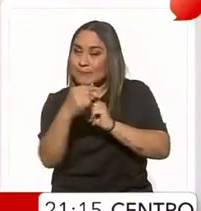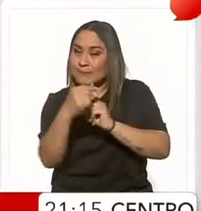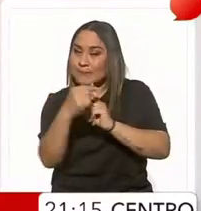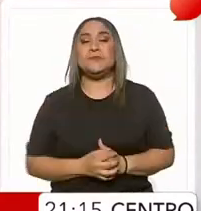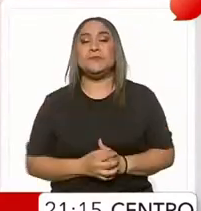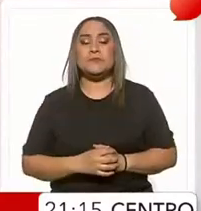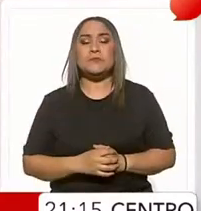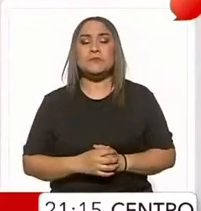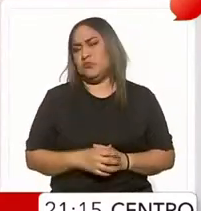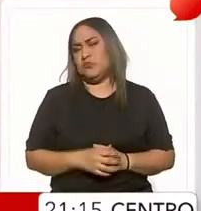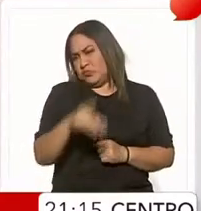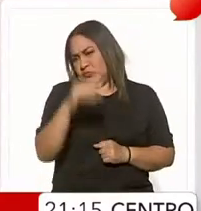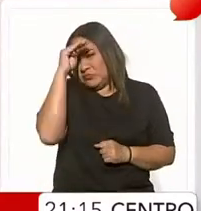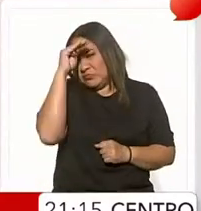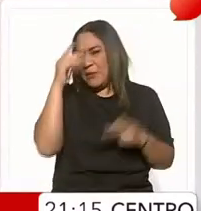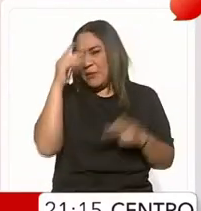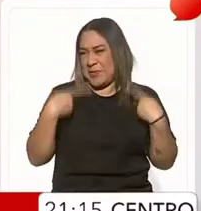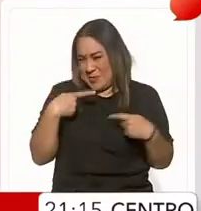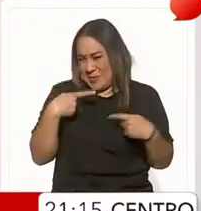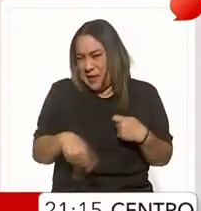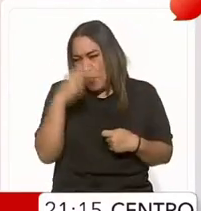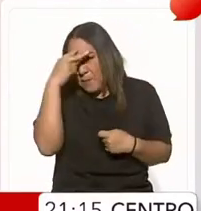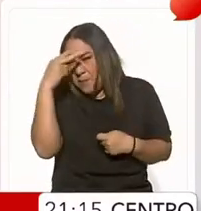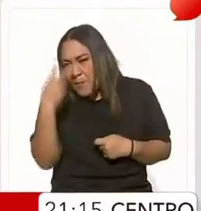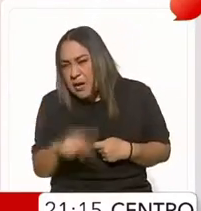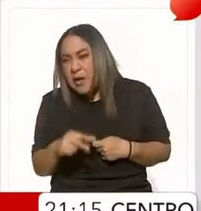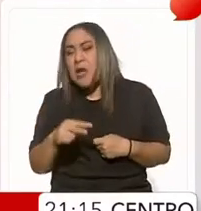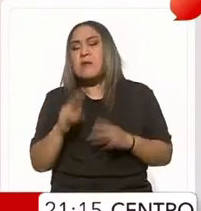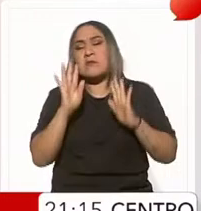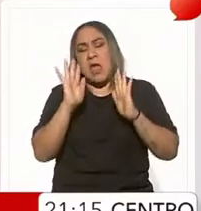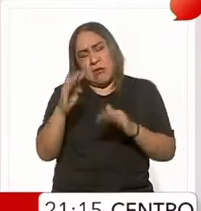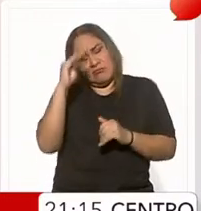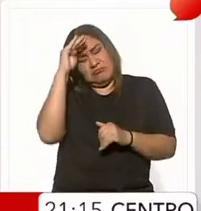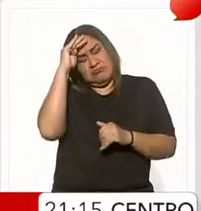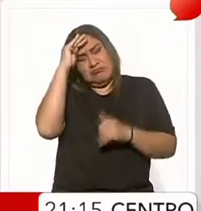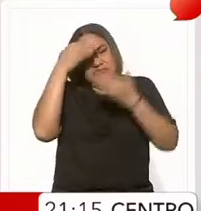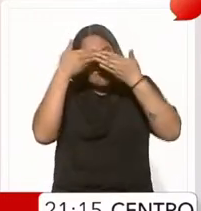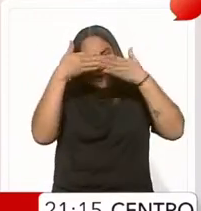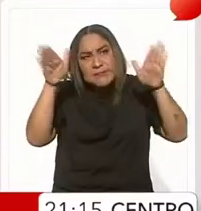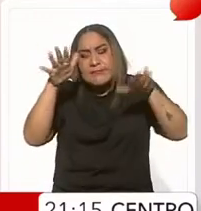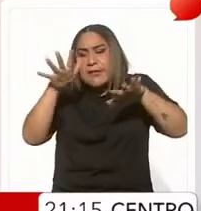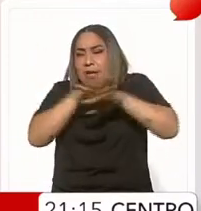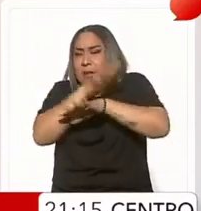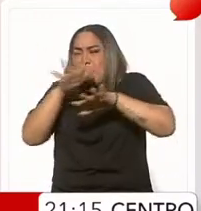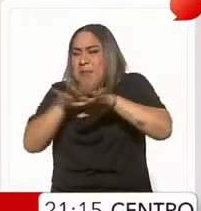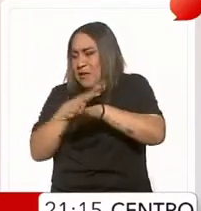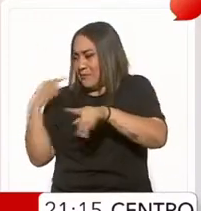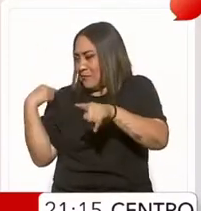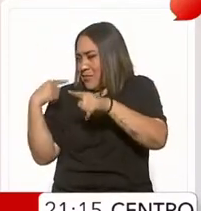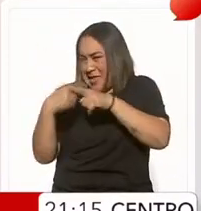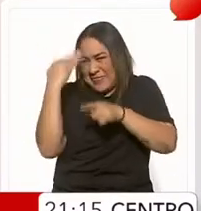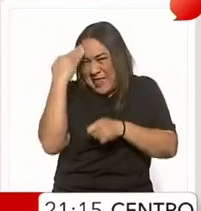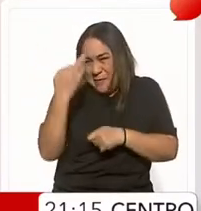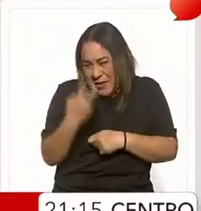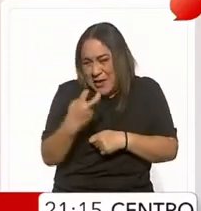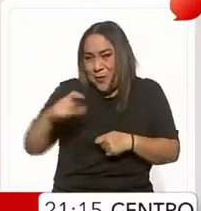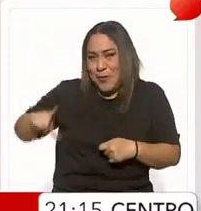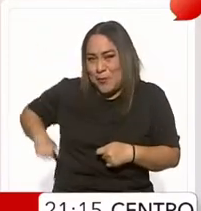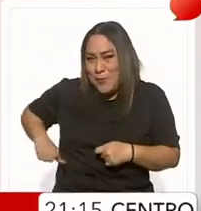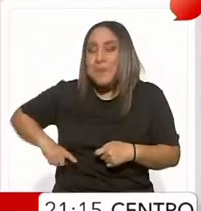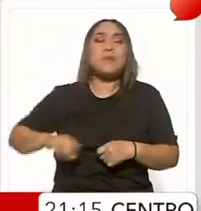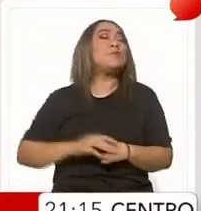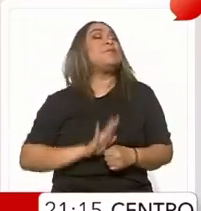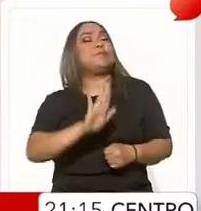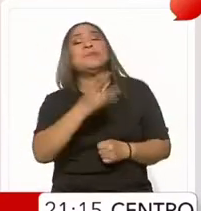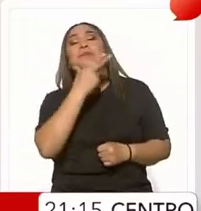¿Y usted cree que los mexicanos han cambiado de mentalidad durante este sexenio? Bueno, Diego Camacho salió y les